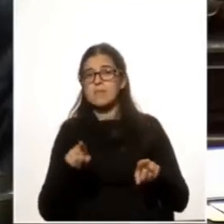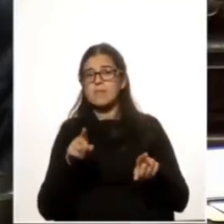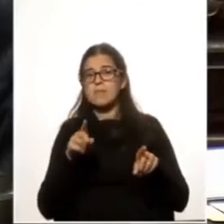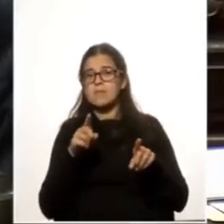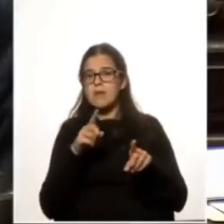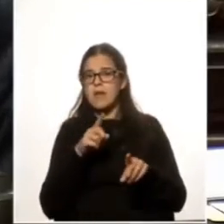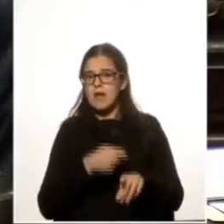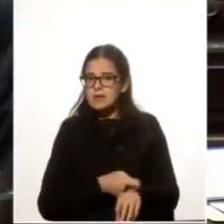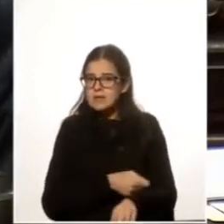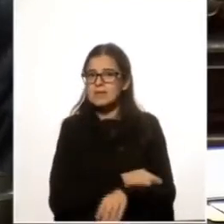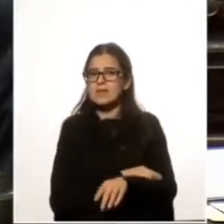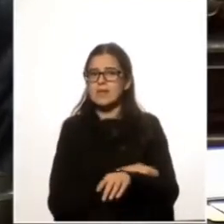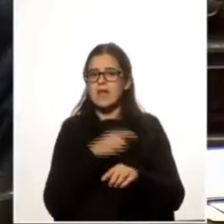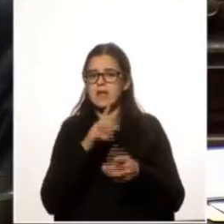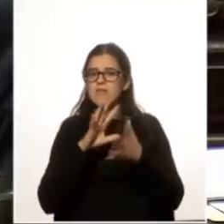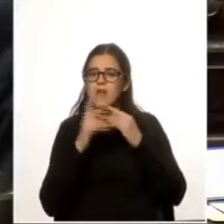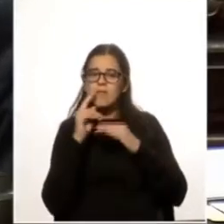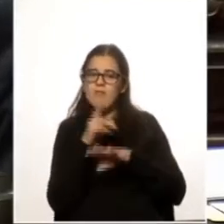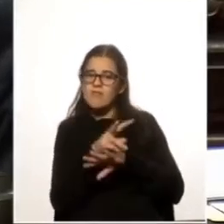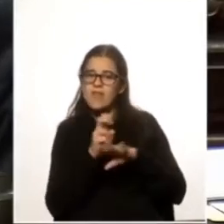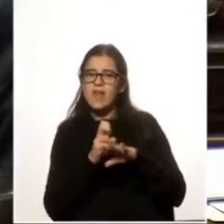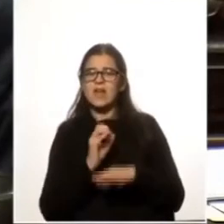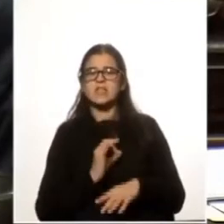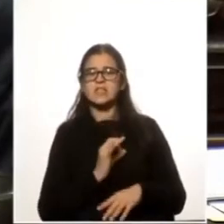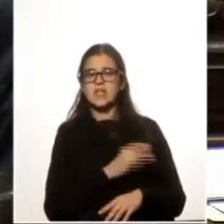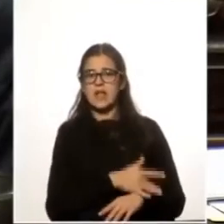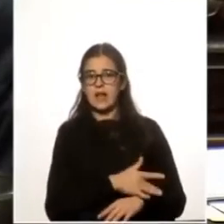intensidad la cuestión fiscal chilena